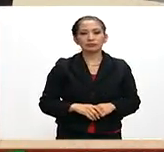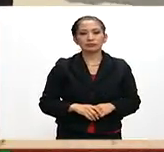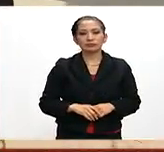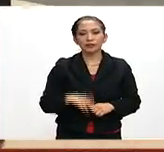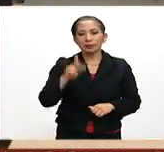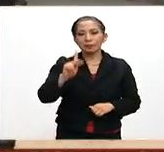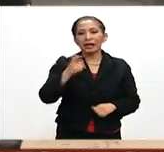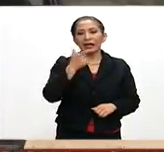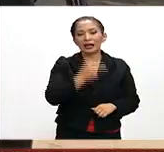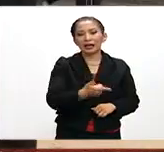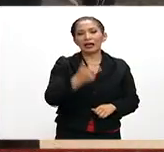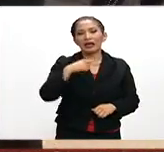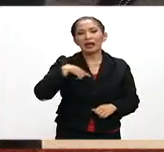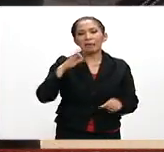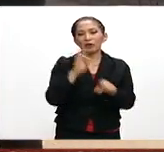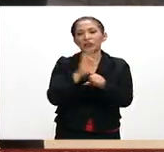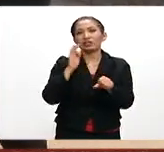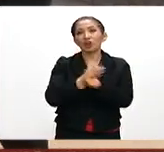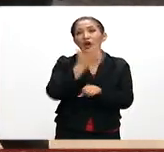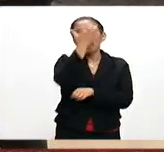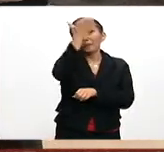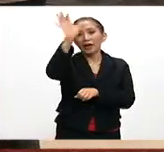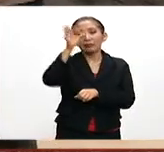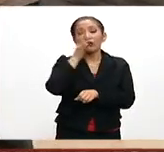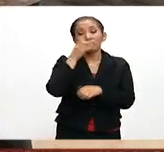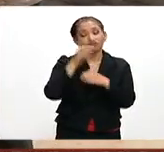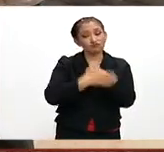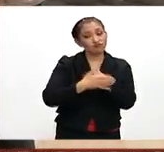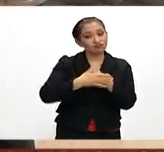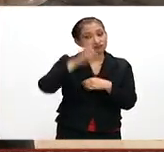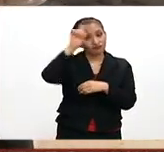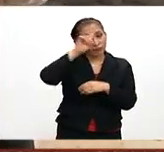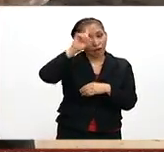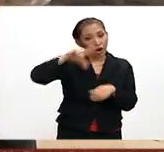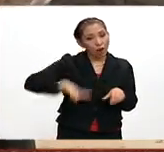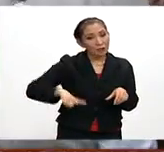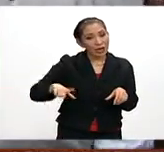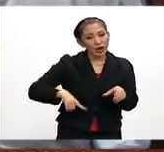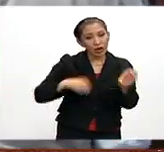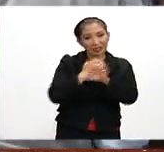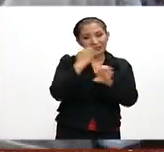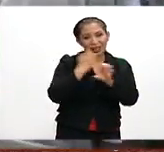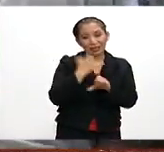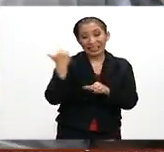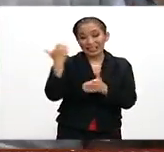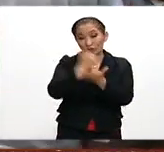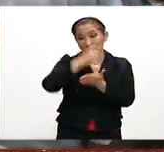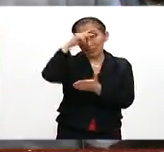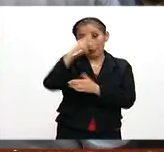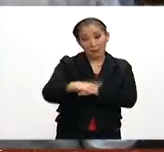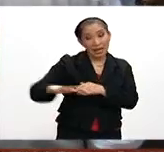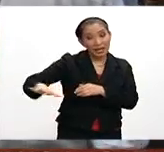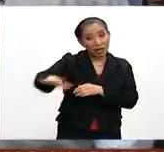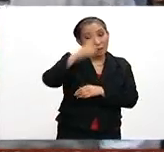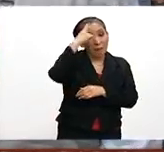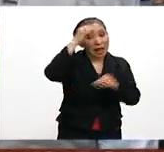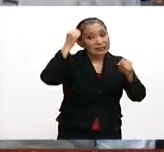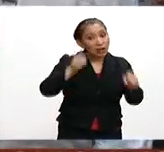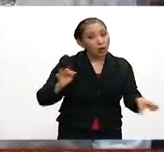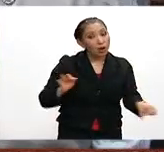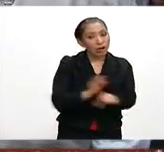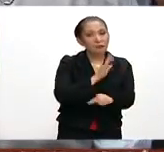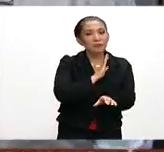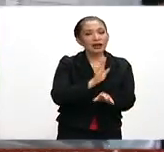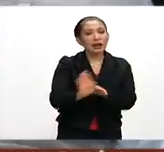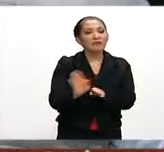La Procuraduría Federal de Protección al Ambiente emitió una recomendación a los gobiernos de los estados y de la Ciudad de México para que garanticen el